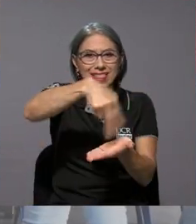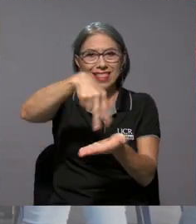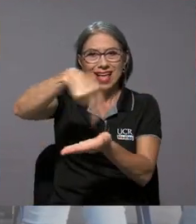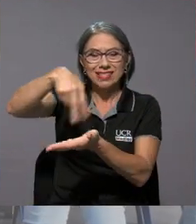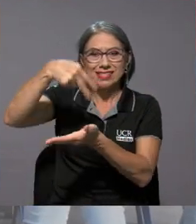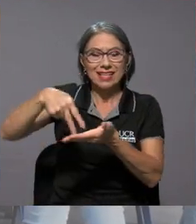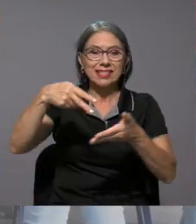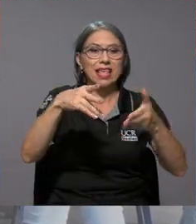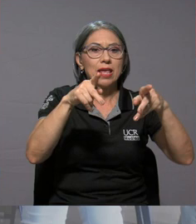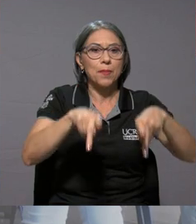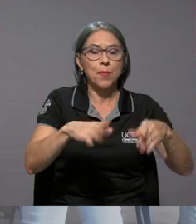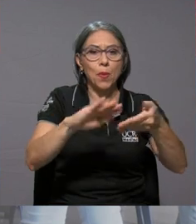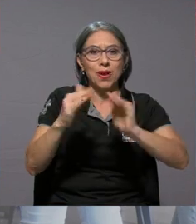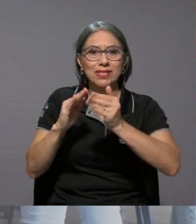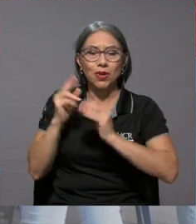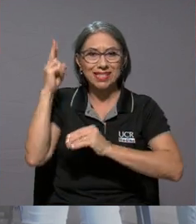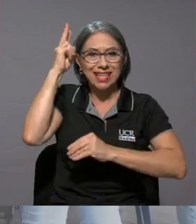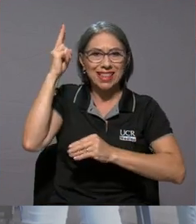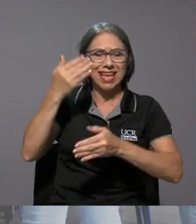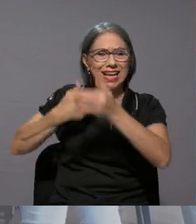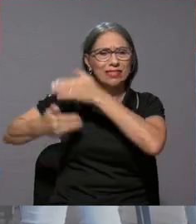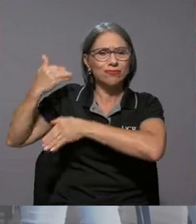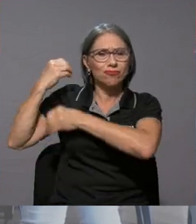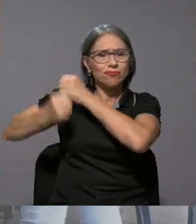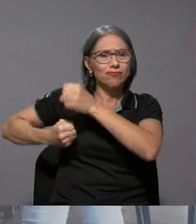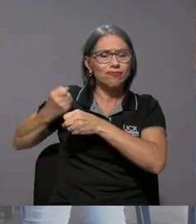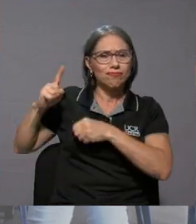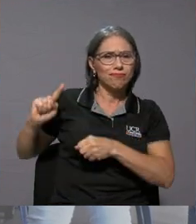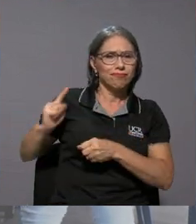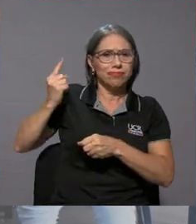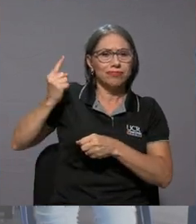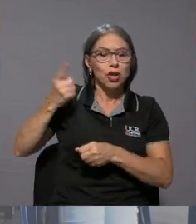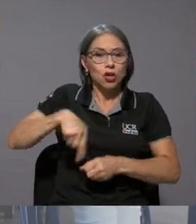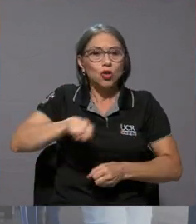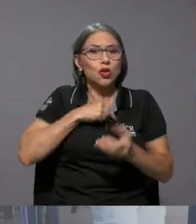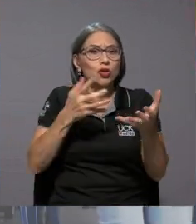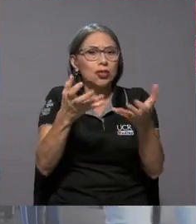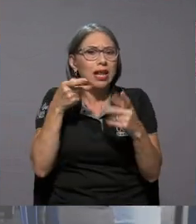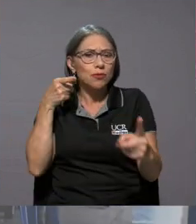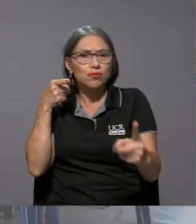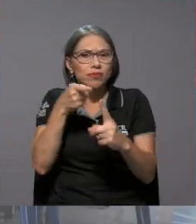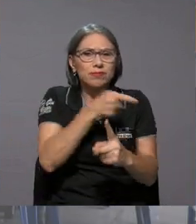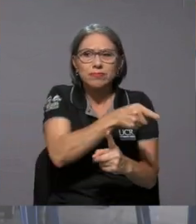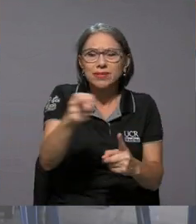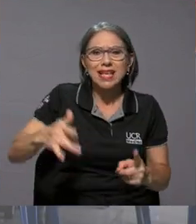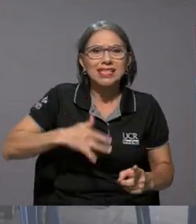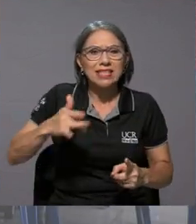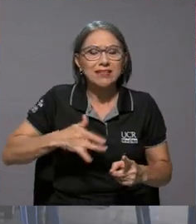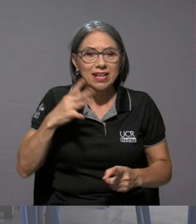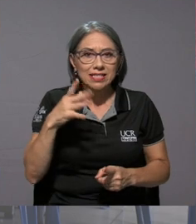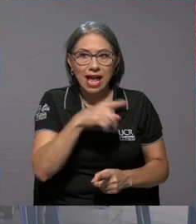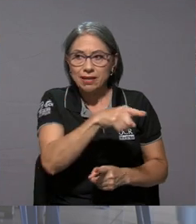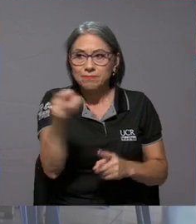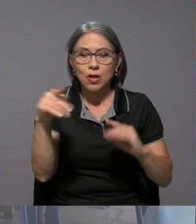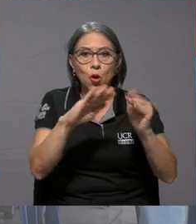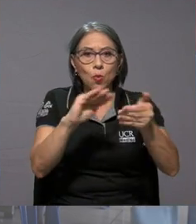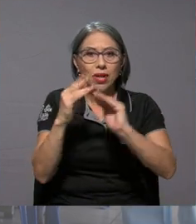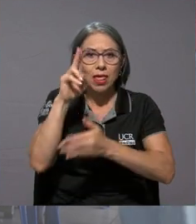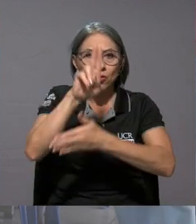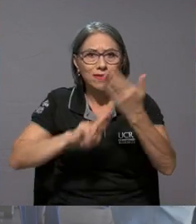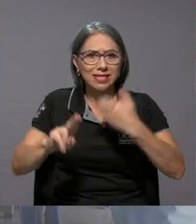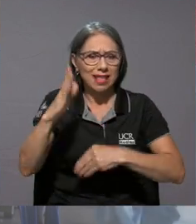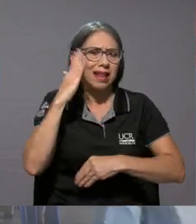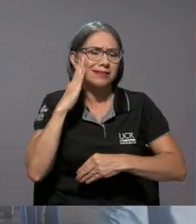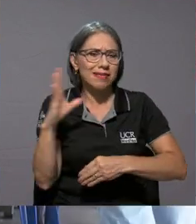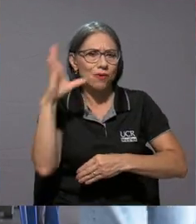indígenas originarias. Entonces, nuestra intención, más que todo, es sensibilizar a la comunidad universitaria de la labor y el gran impacto